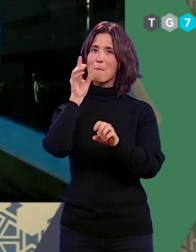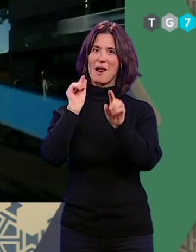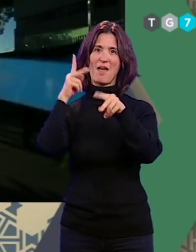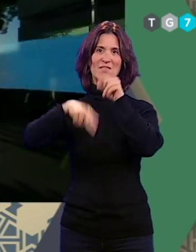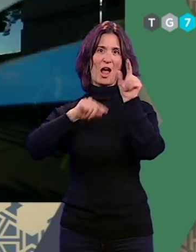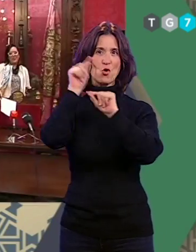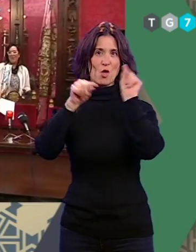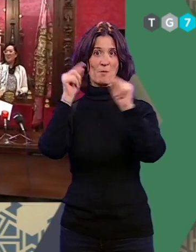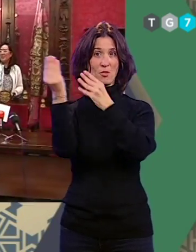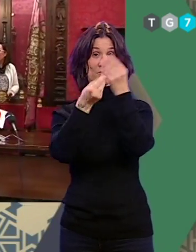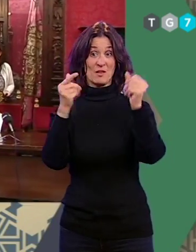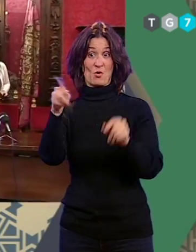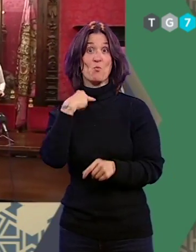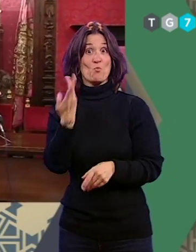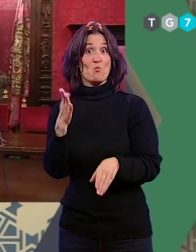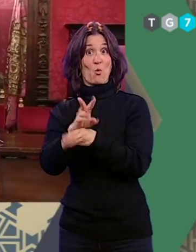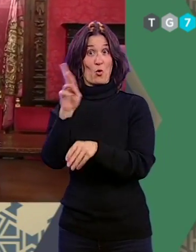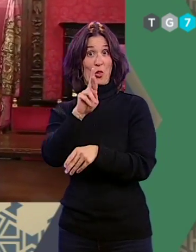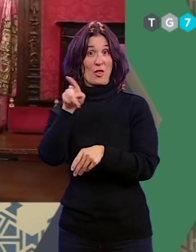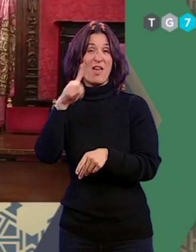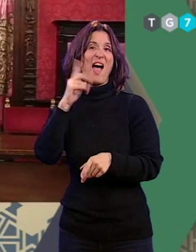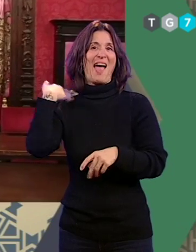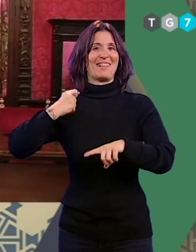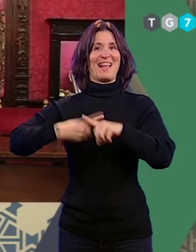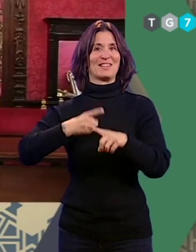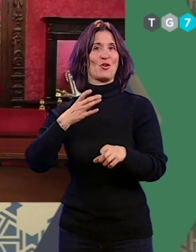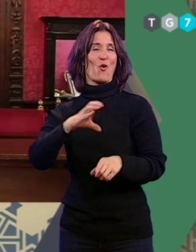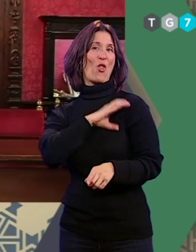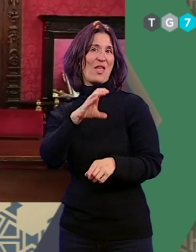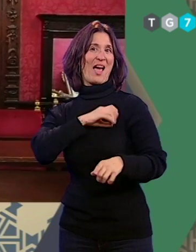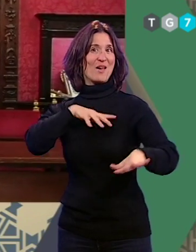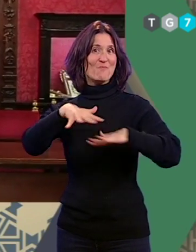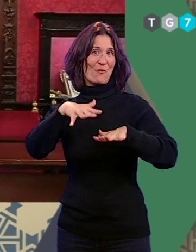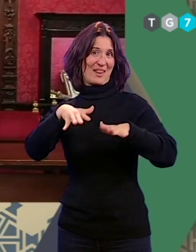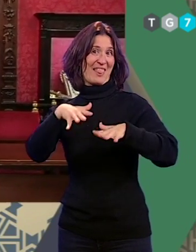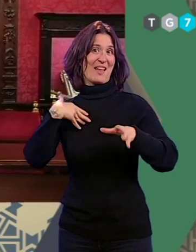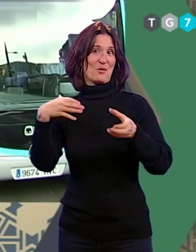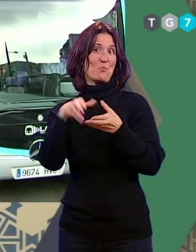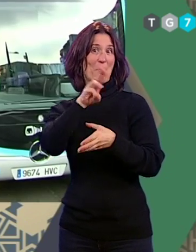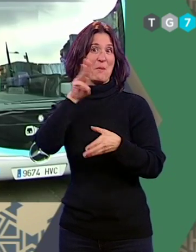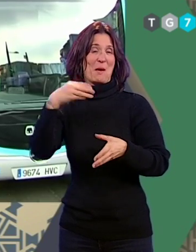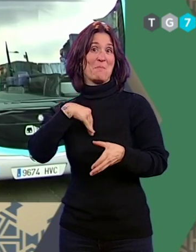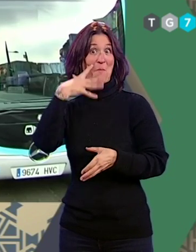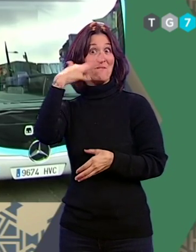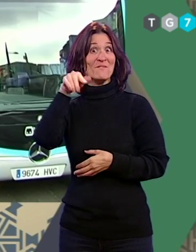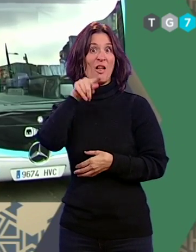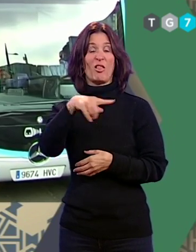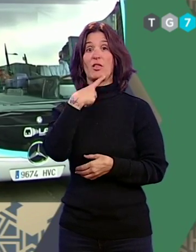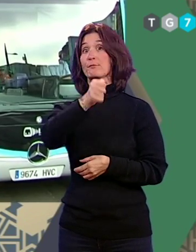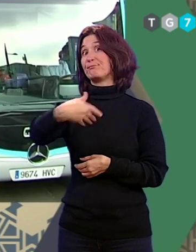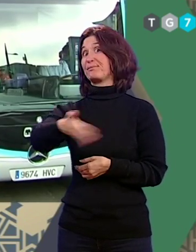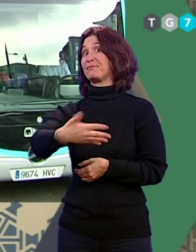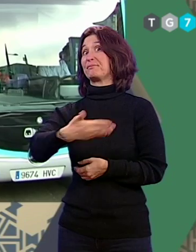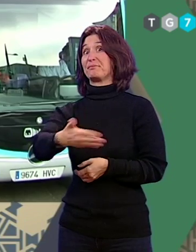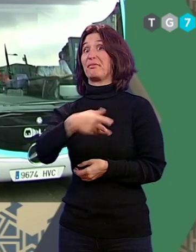Además de la portavoz Rocío Díaz, la que fuera concejala de movilidad en el gobierno popular, María Francés, ha calificado de chufla que